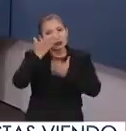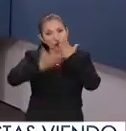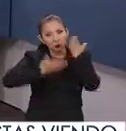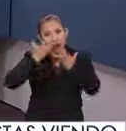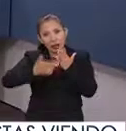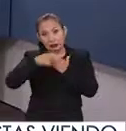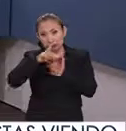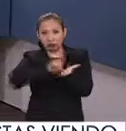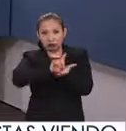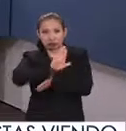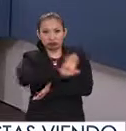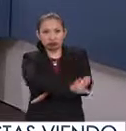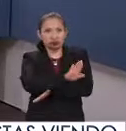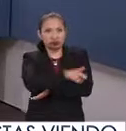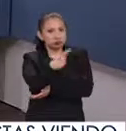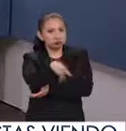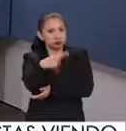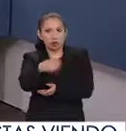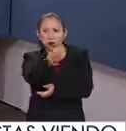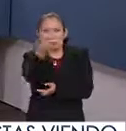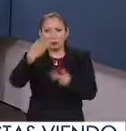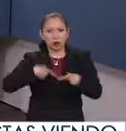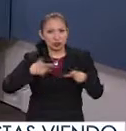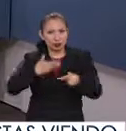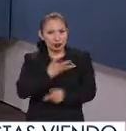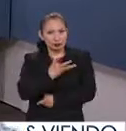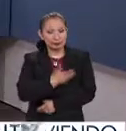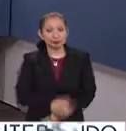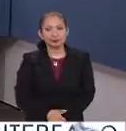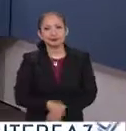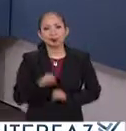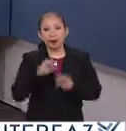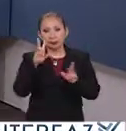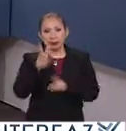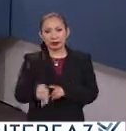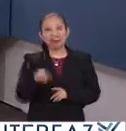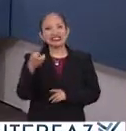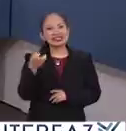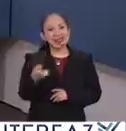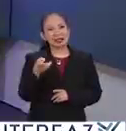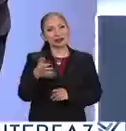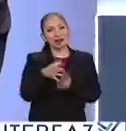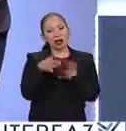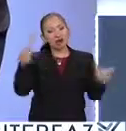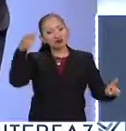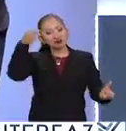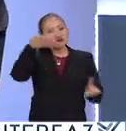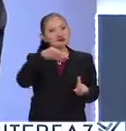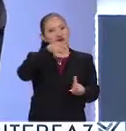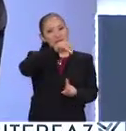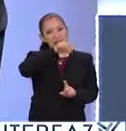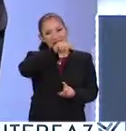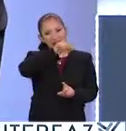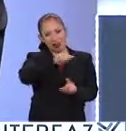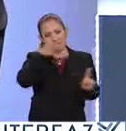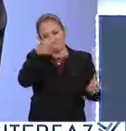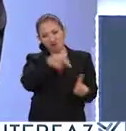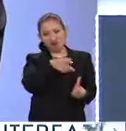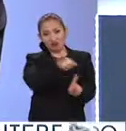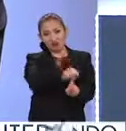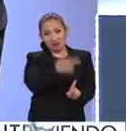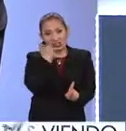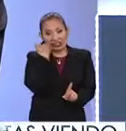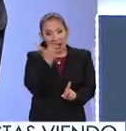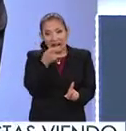estudio que finalmente es un derecho de cualquier persona en este país. Sin duda alguna. Y bueno, esa gran meta creo que es